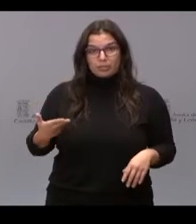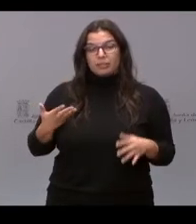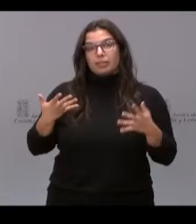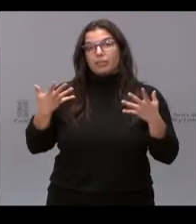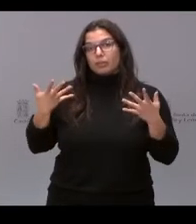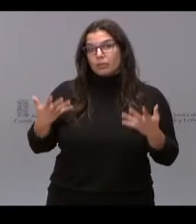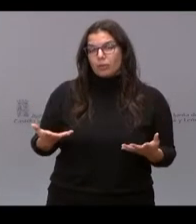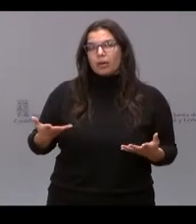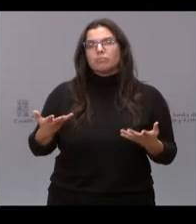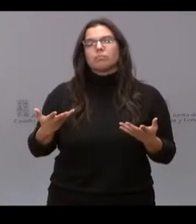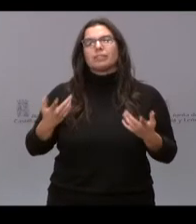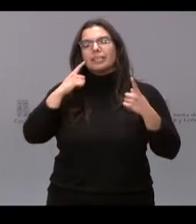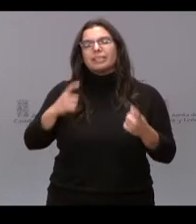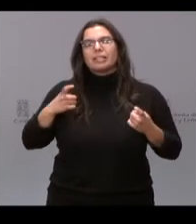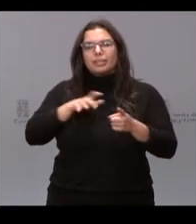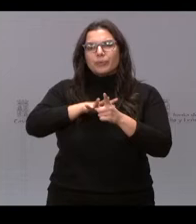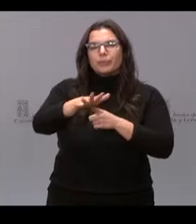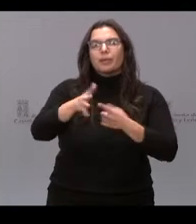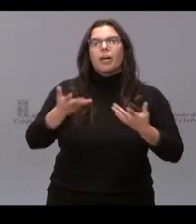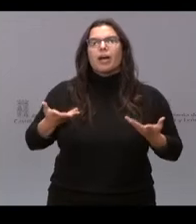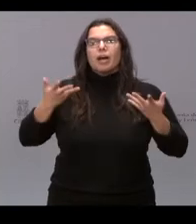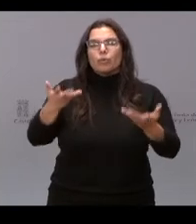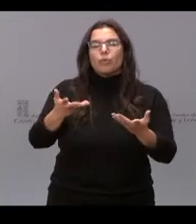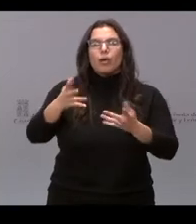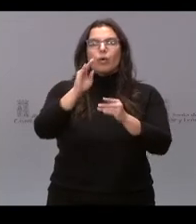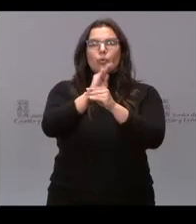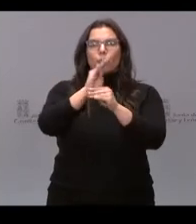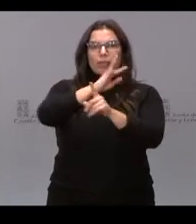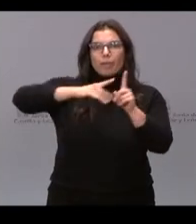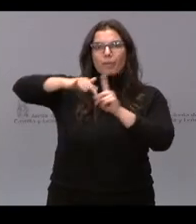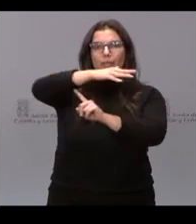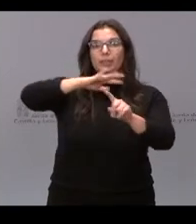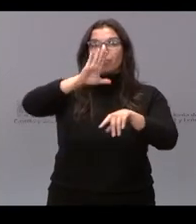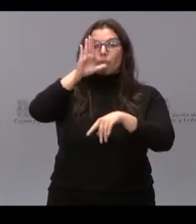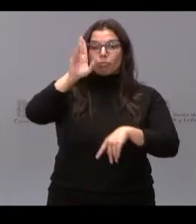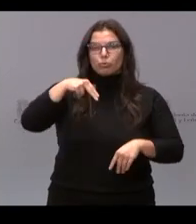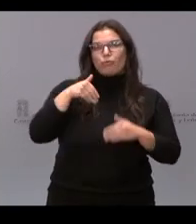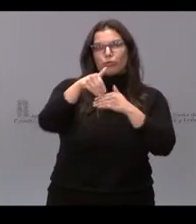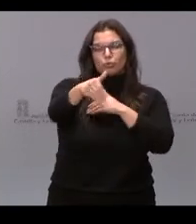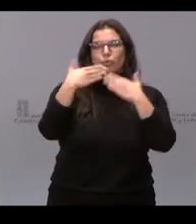encaminada a mejorar el cuidado del medioambiente, ya que es nuestro futuro. Muchas gracias.